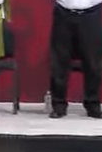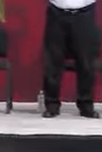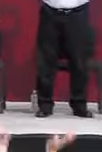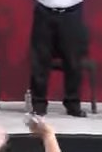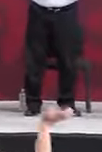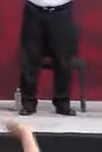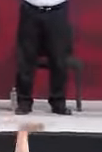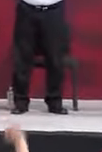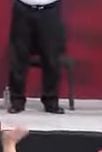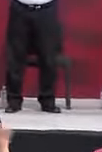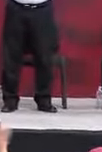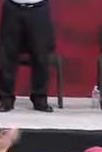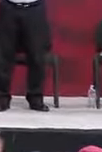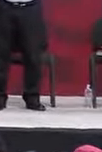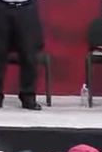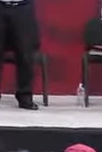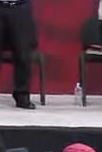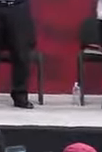López Obrador